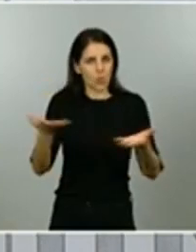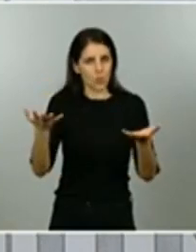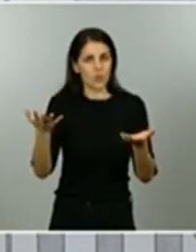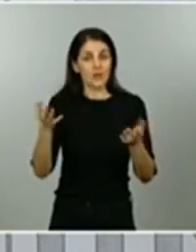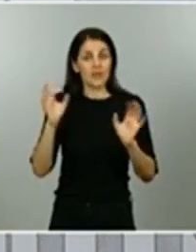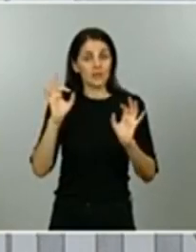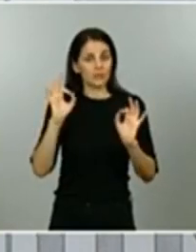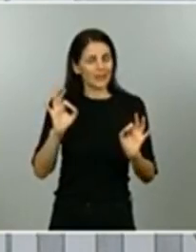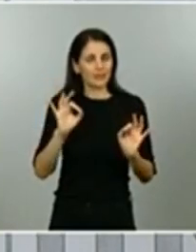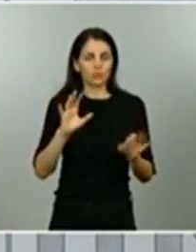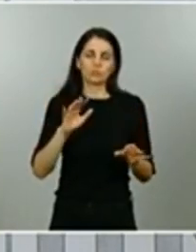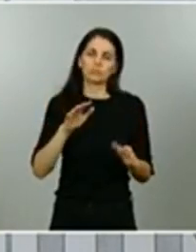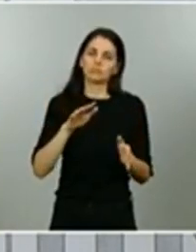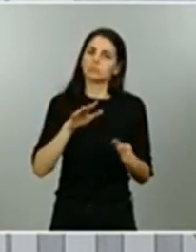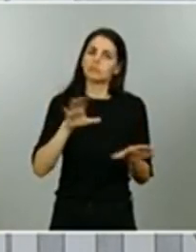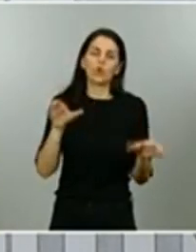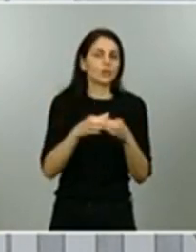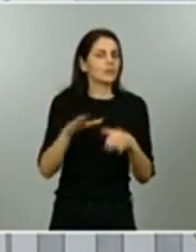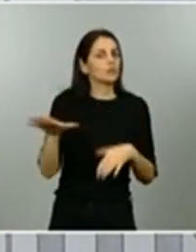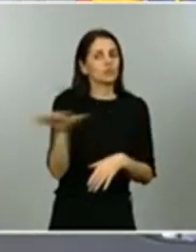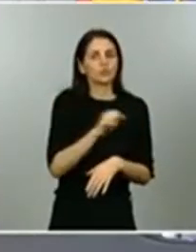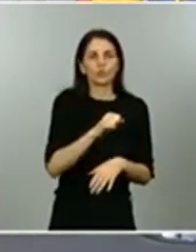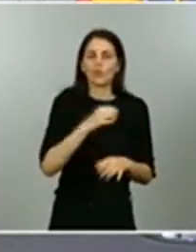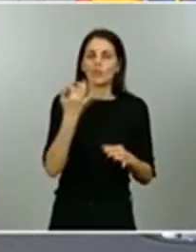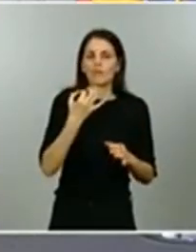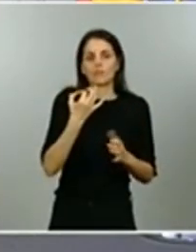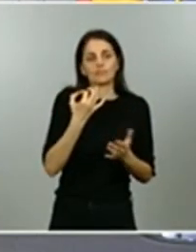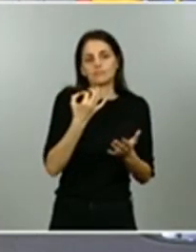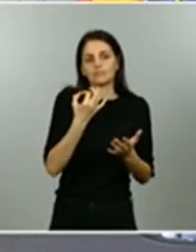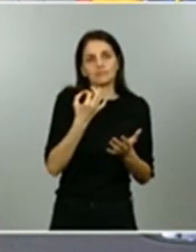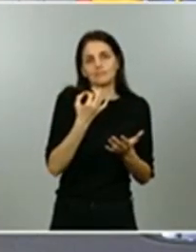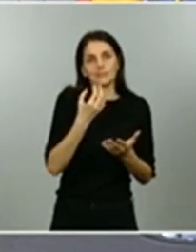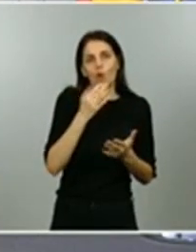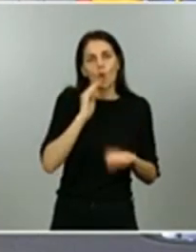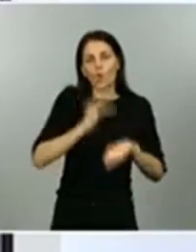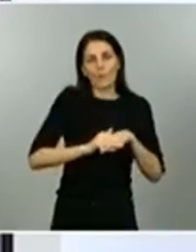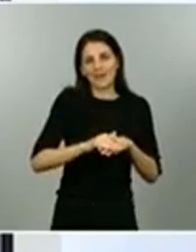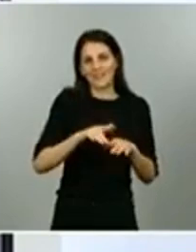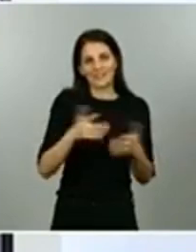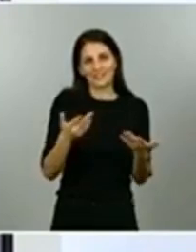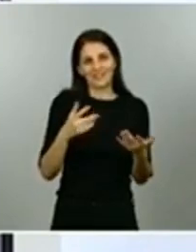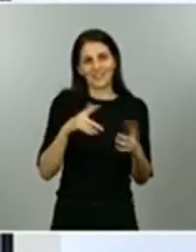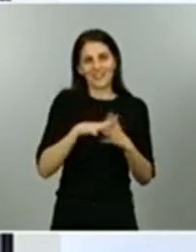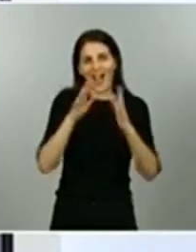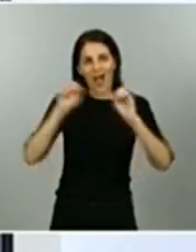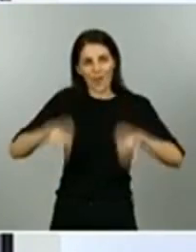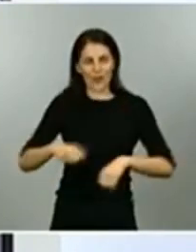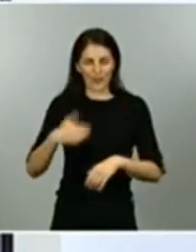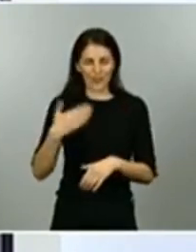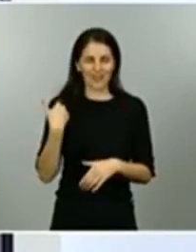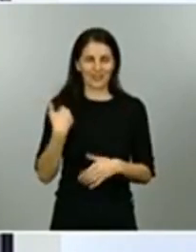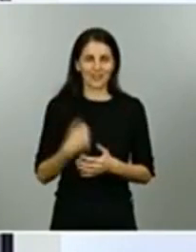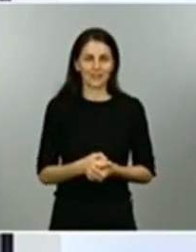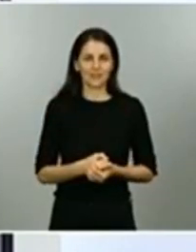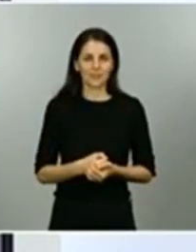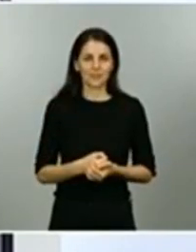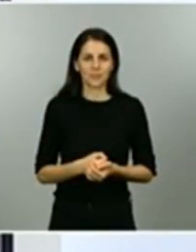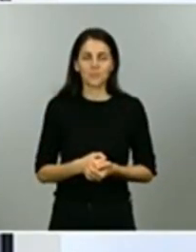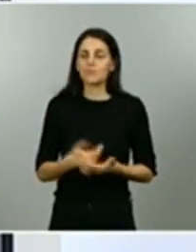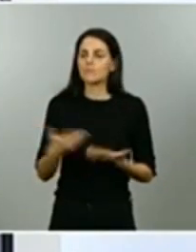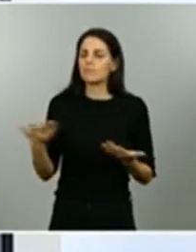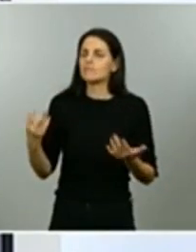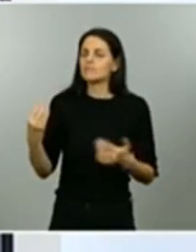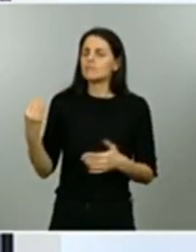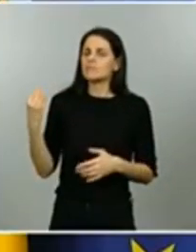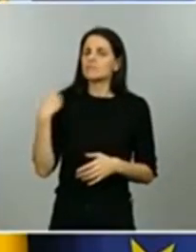colectivos sin distinción en cuanto a las condiciones de los sanitarios que mencionaba los sanitarios han estado